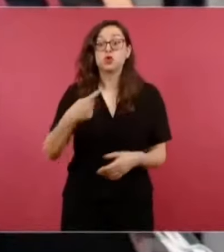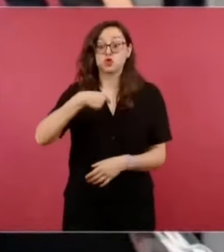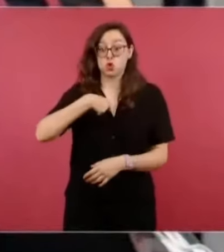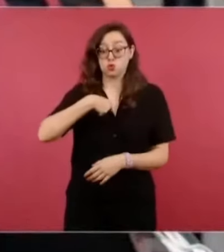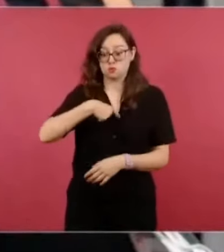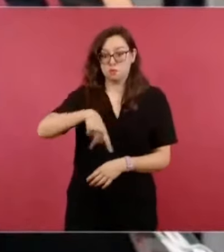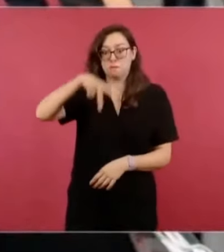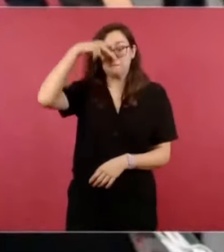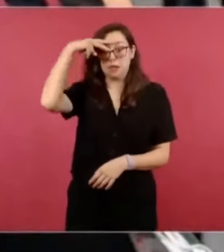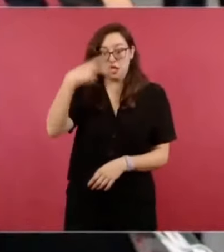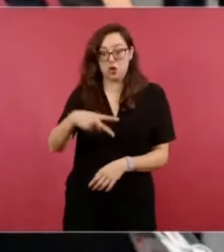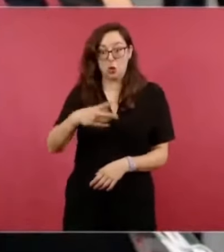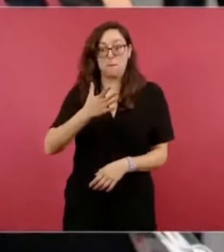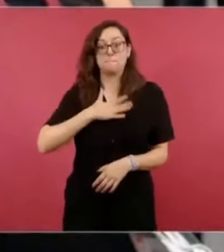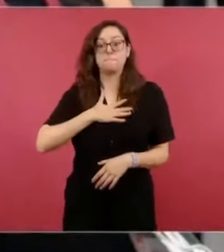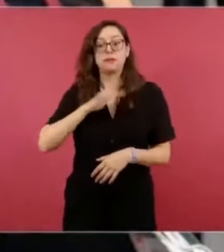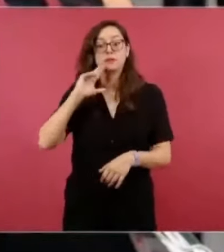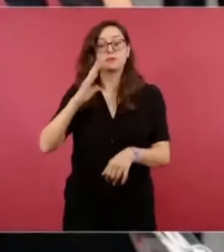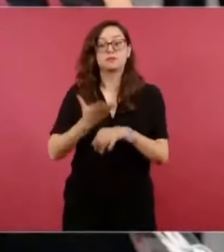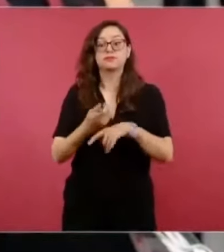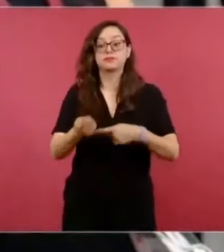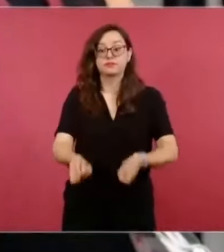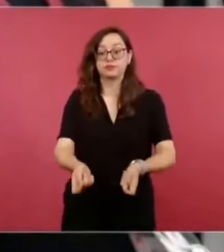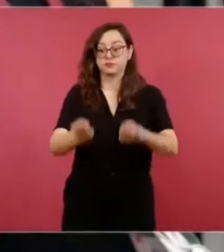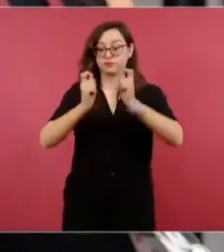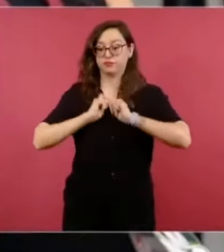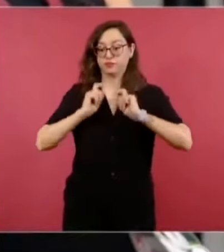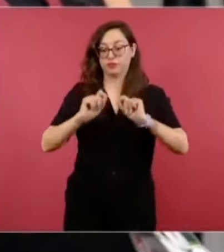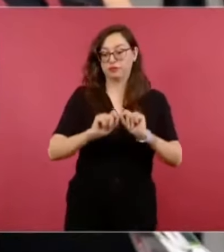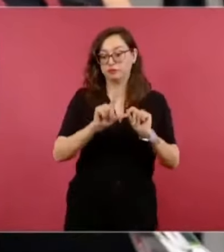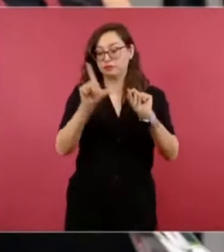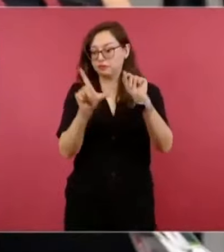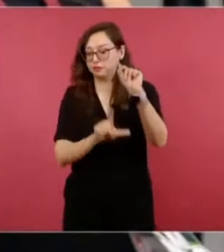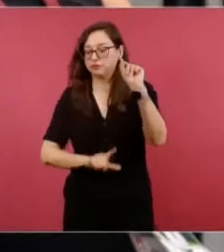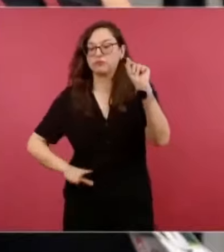transformar al país. Y me encontré una realidad